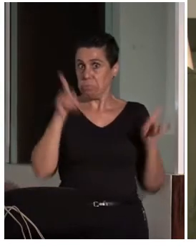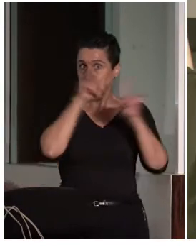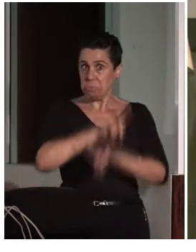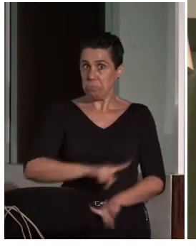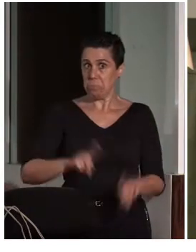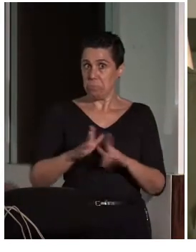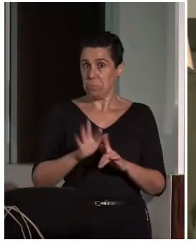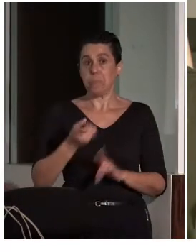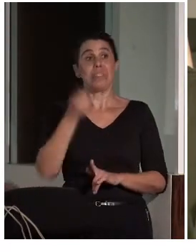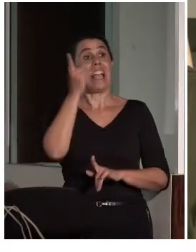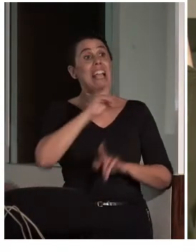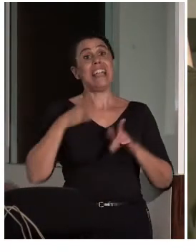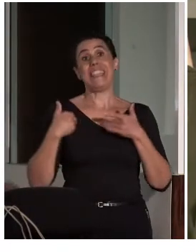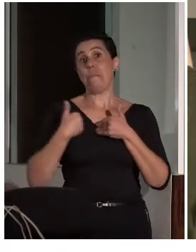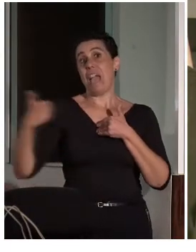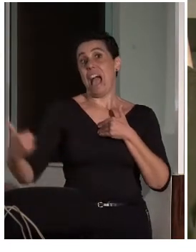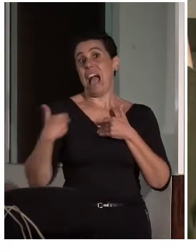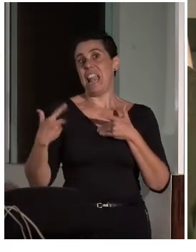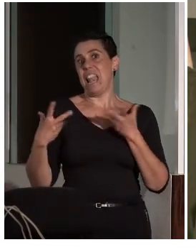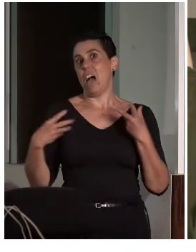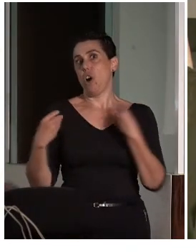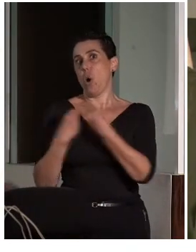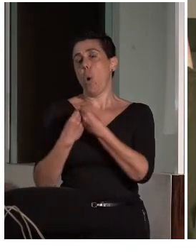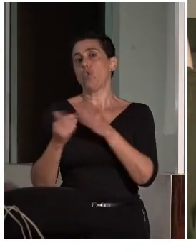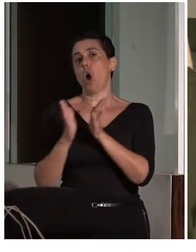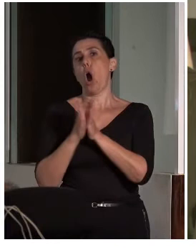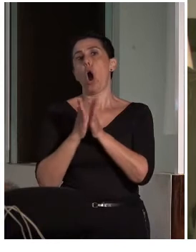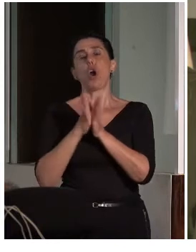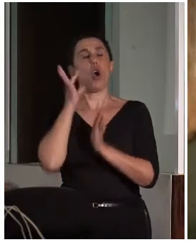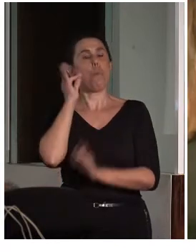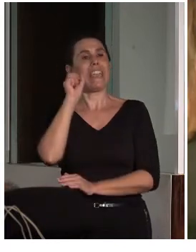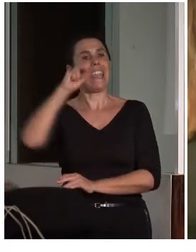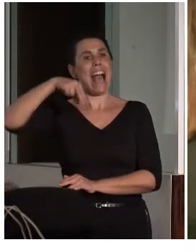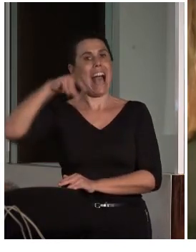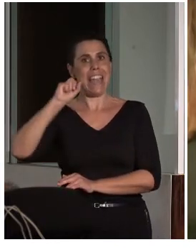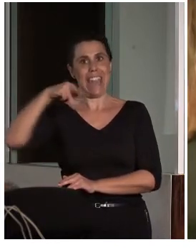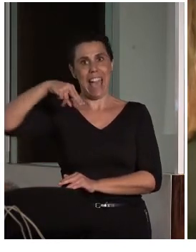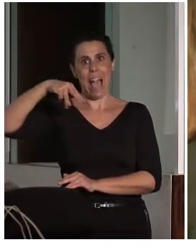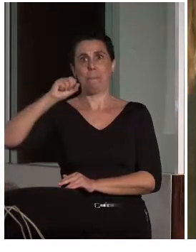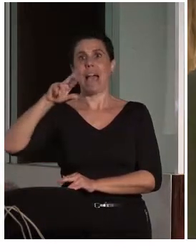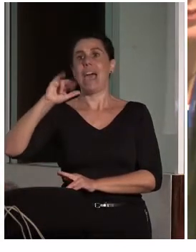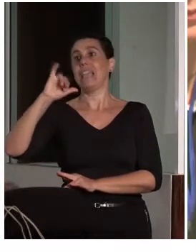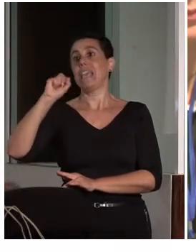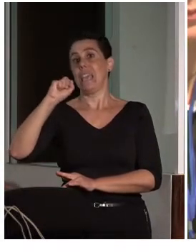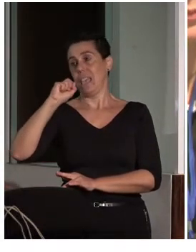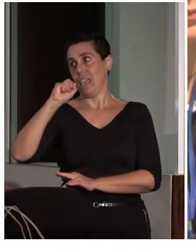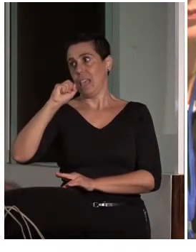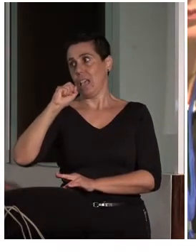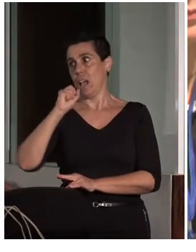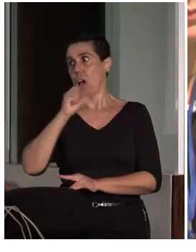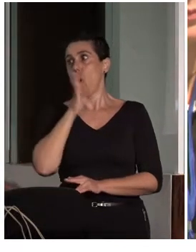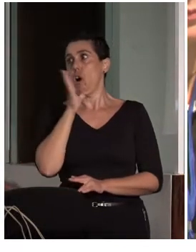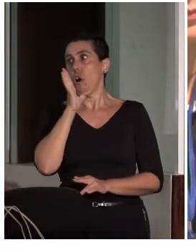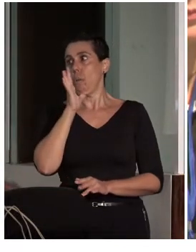me tengo que poner al lado de la compañera Ana María, porque yo soy una